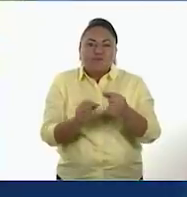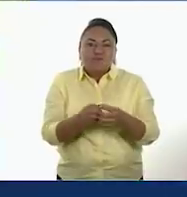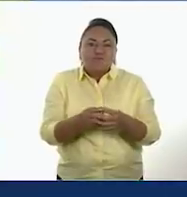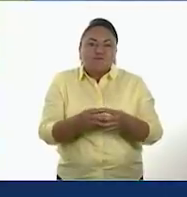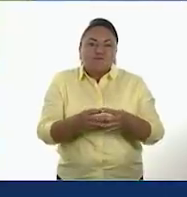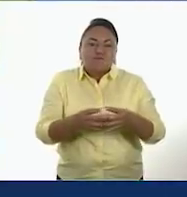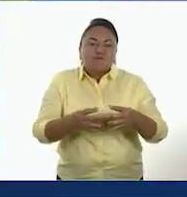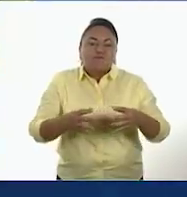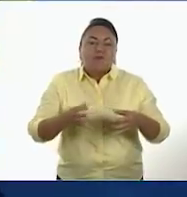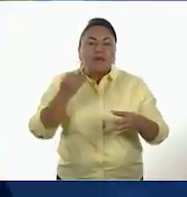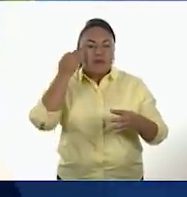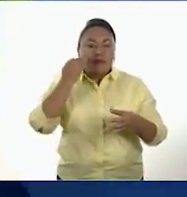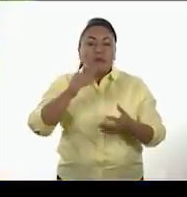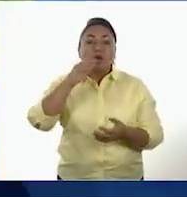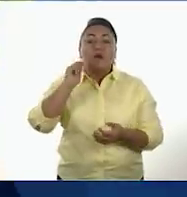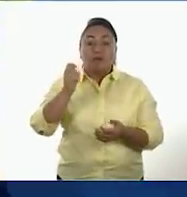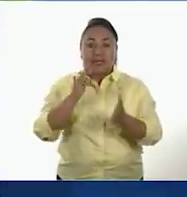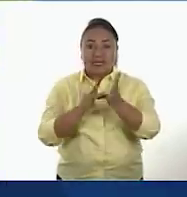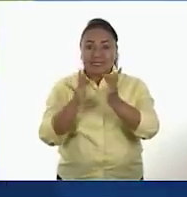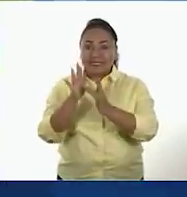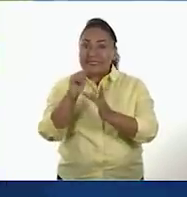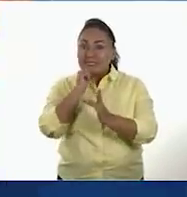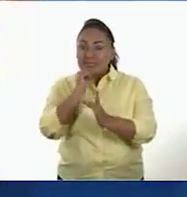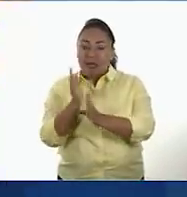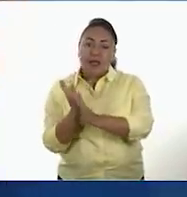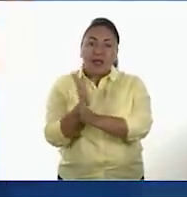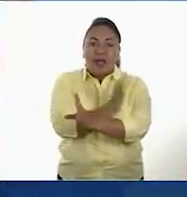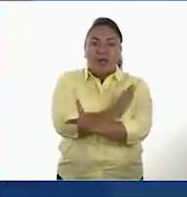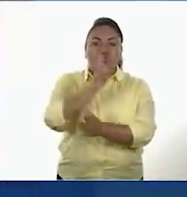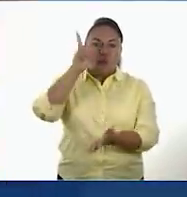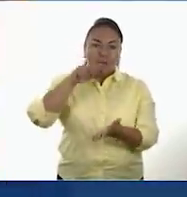en el año 2.500 antes de Cristo.